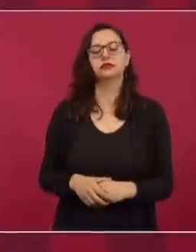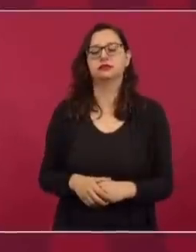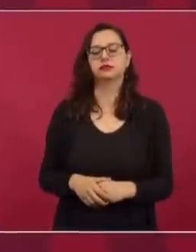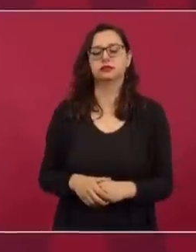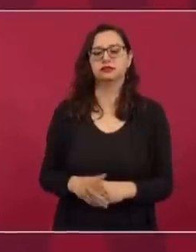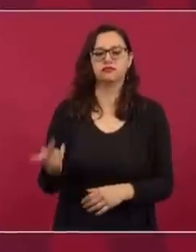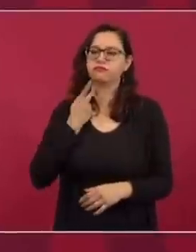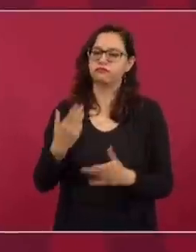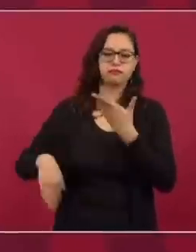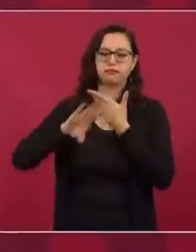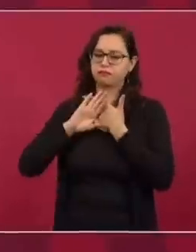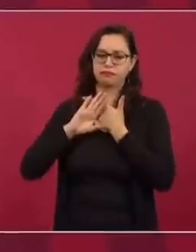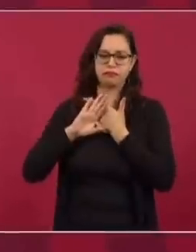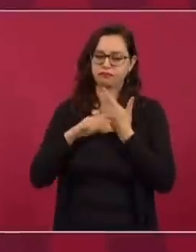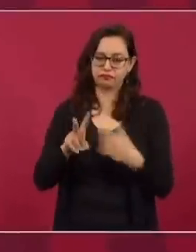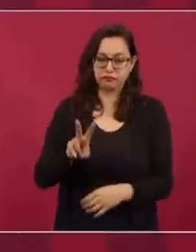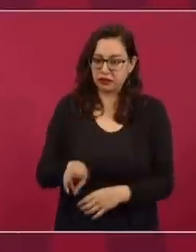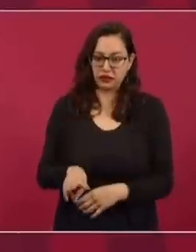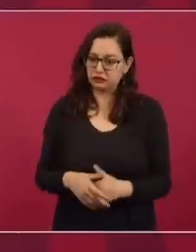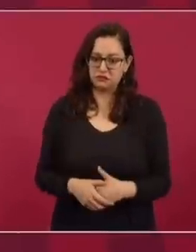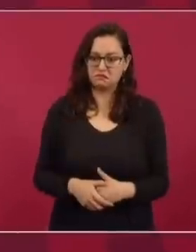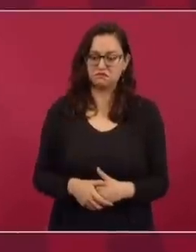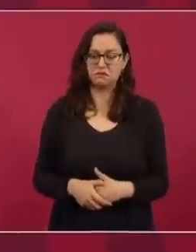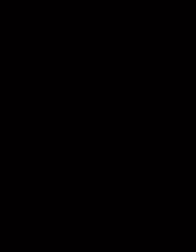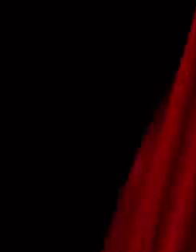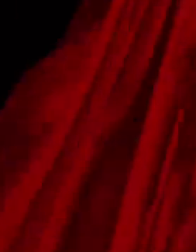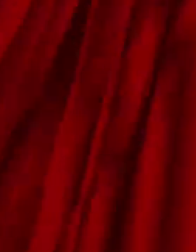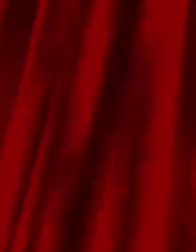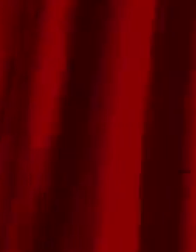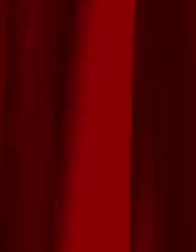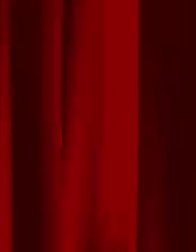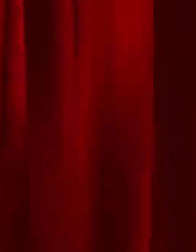somos estrictos, politiquero. ¡Gracias! ¡Gracias! ¡Gracias! ¡Gracias! ¡Gracias! ¡Gracias!